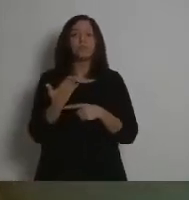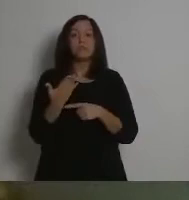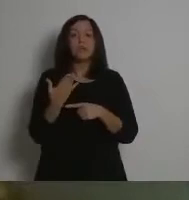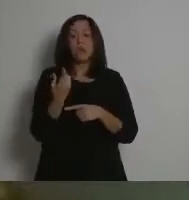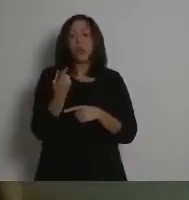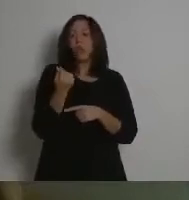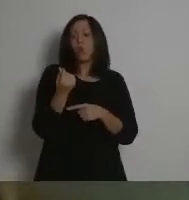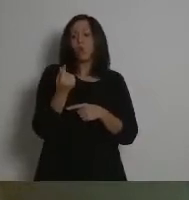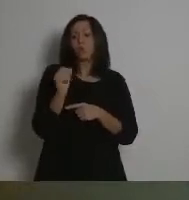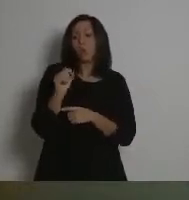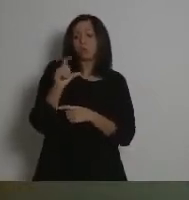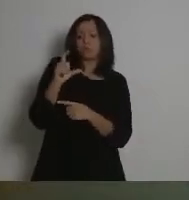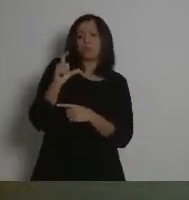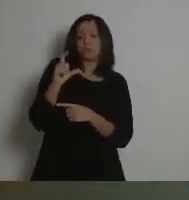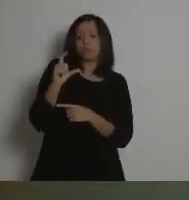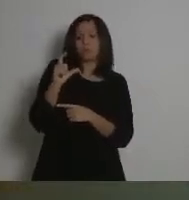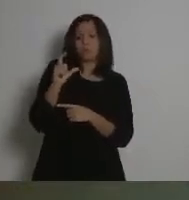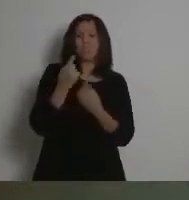retribuido.